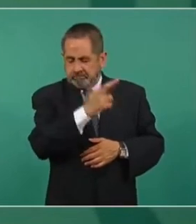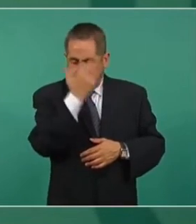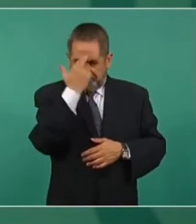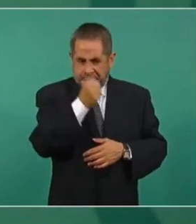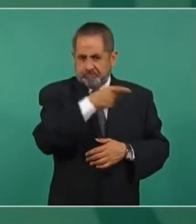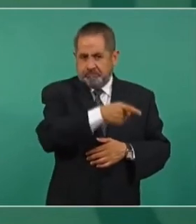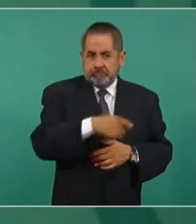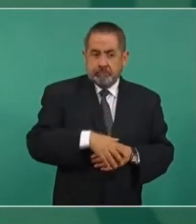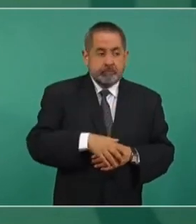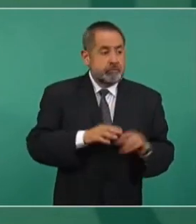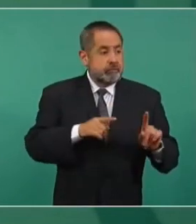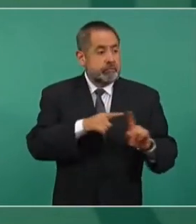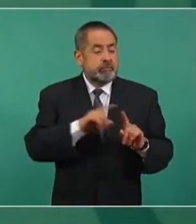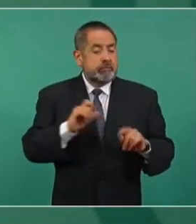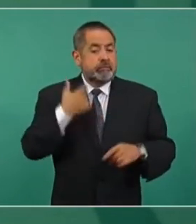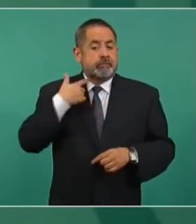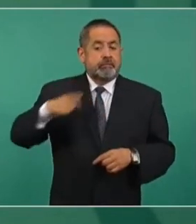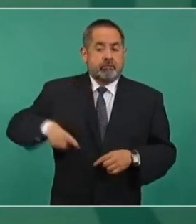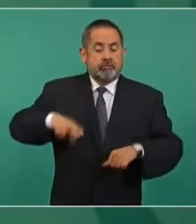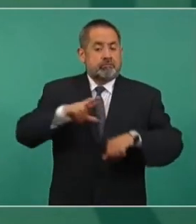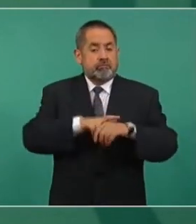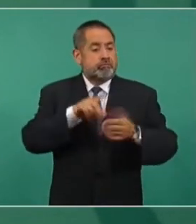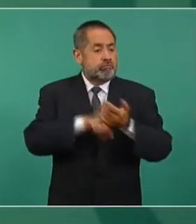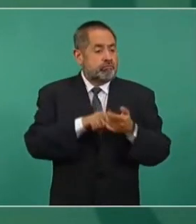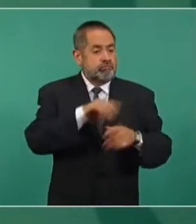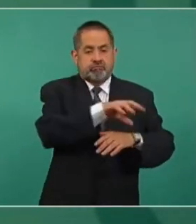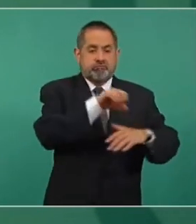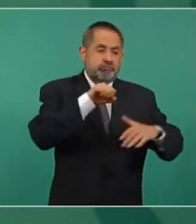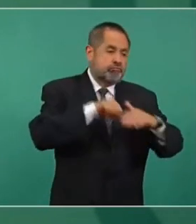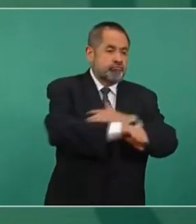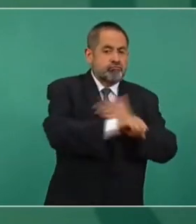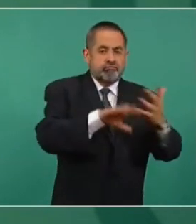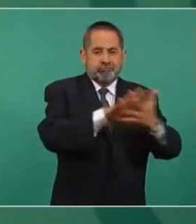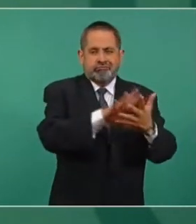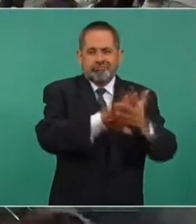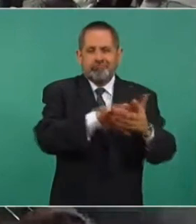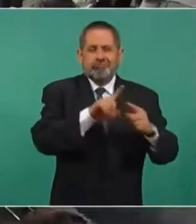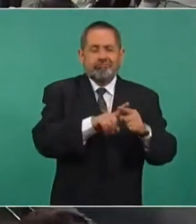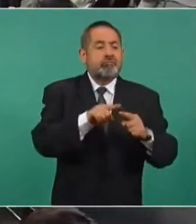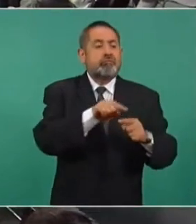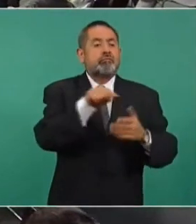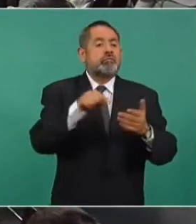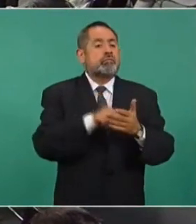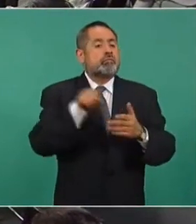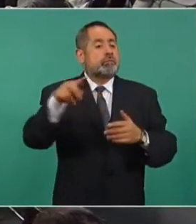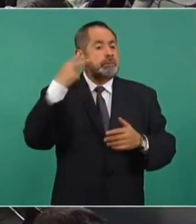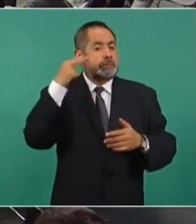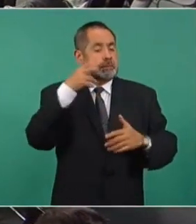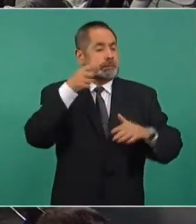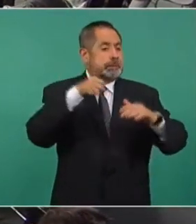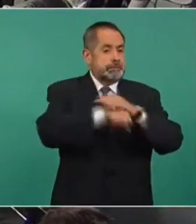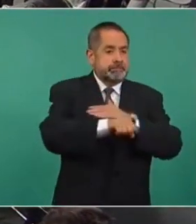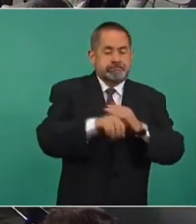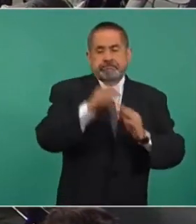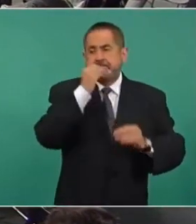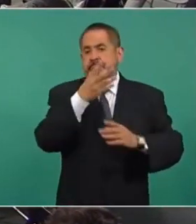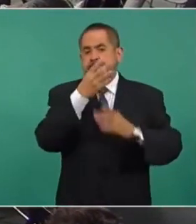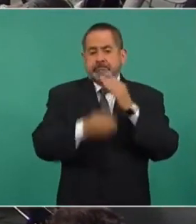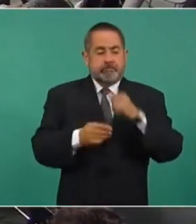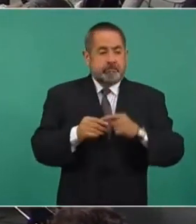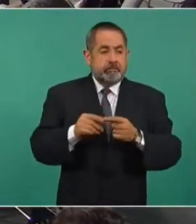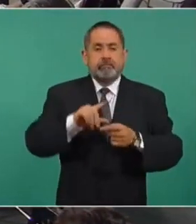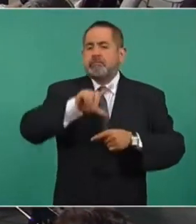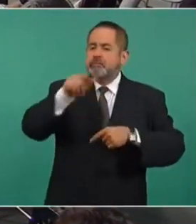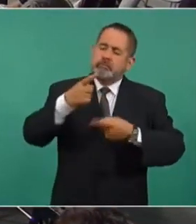Después de que es gobernador, que lo encarcelan en San Juan de Ulúa y se tiene que ir al exilio, cuando